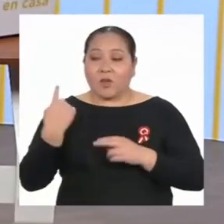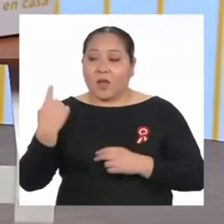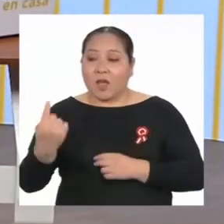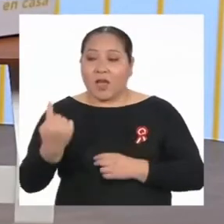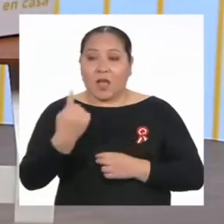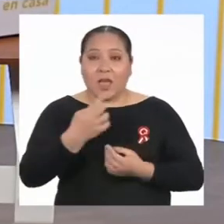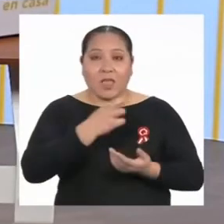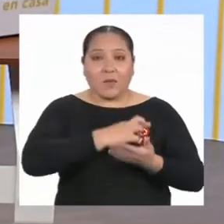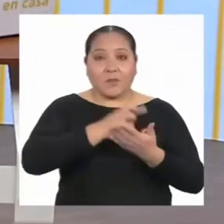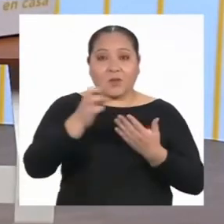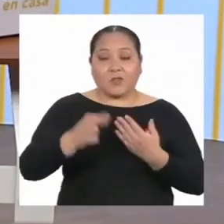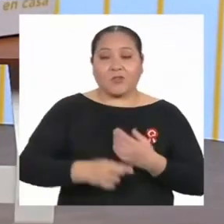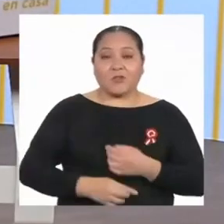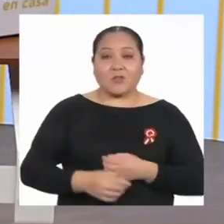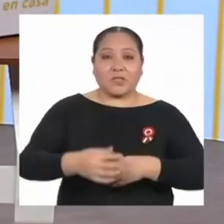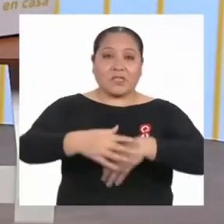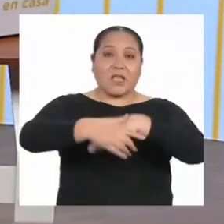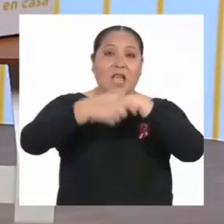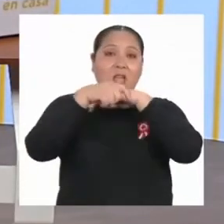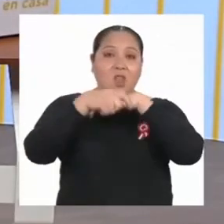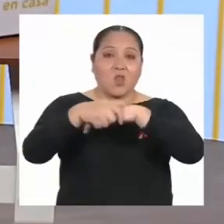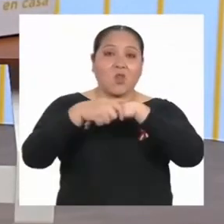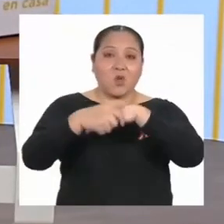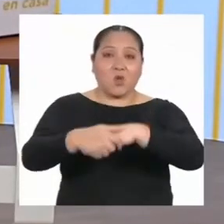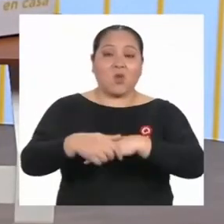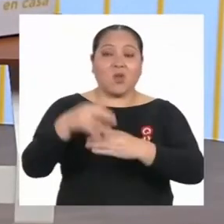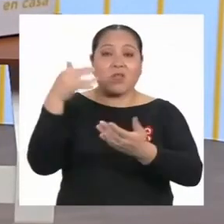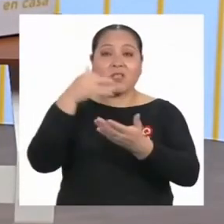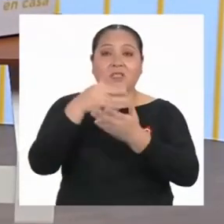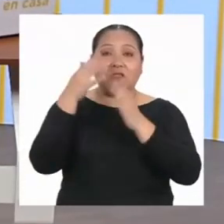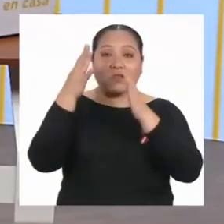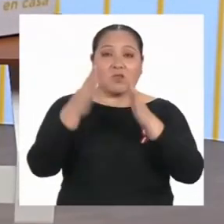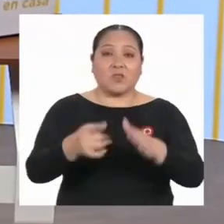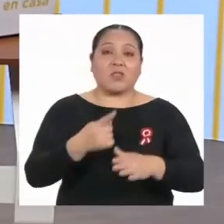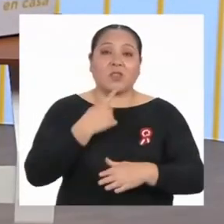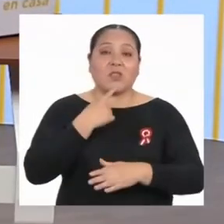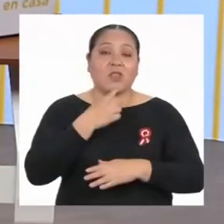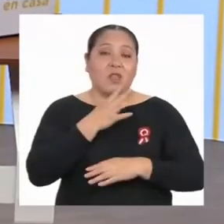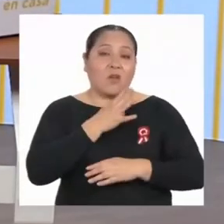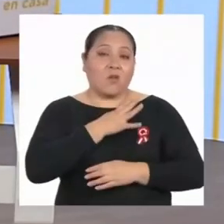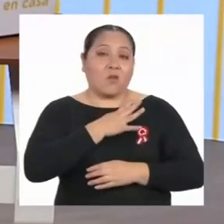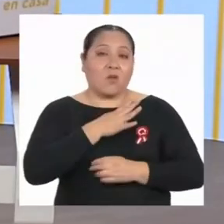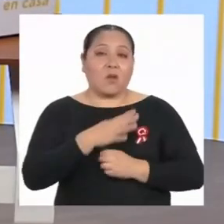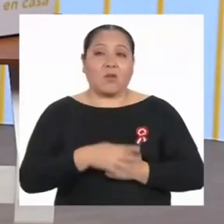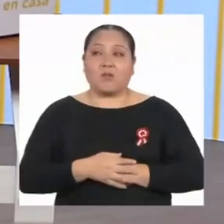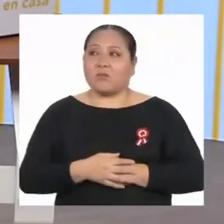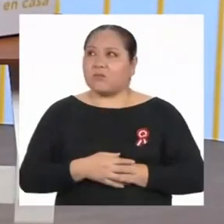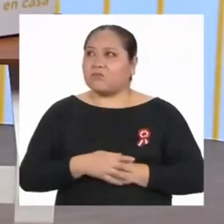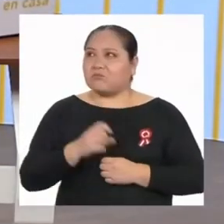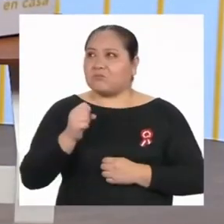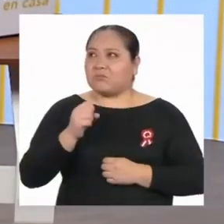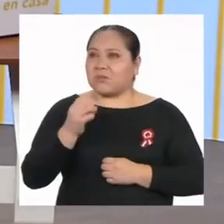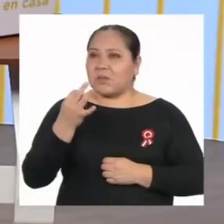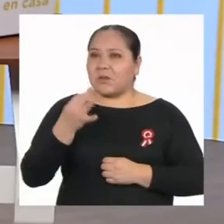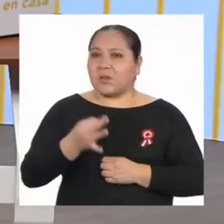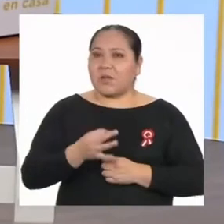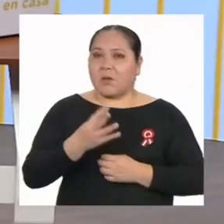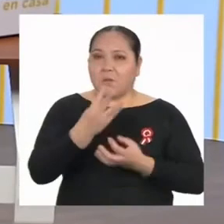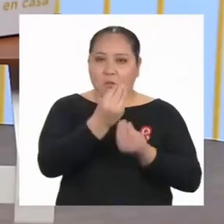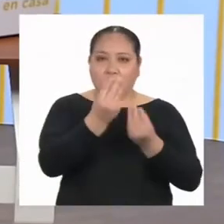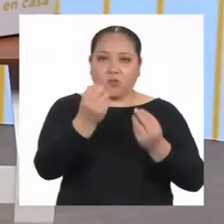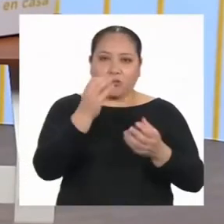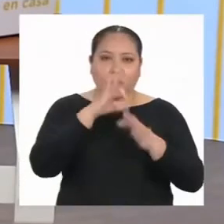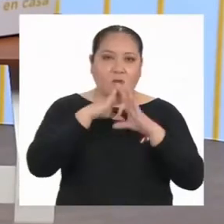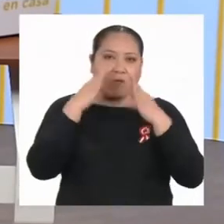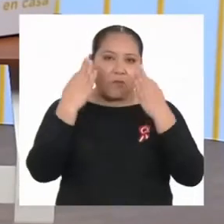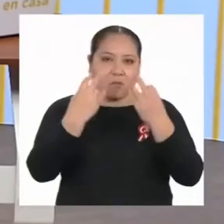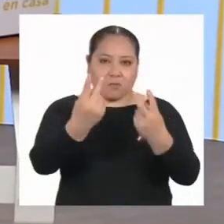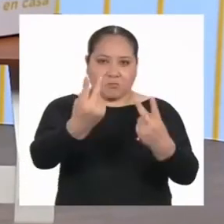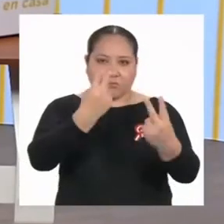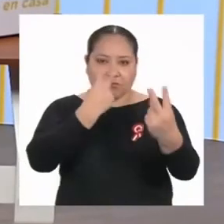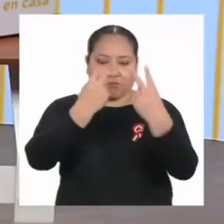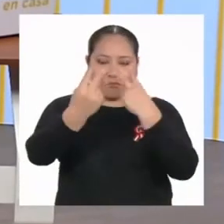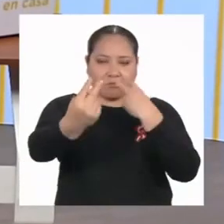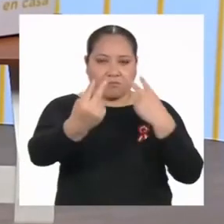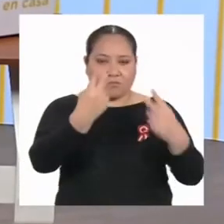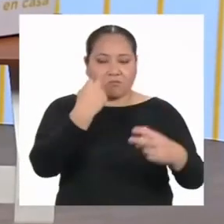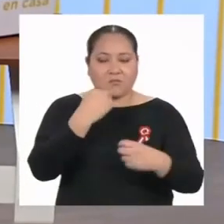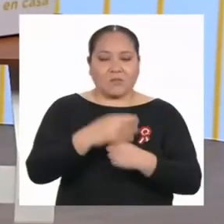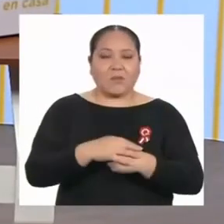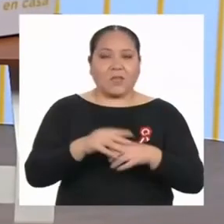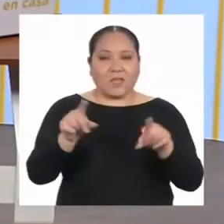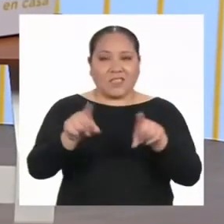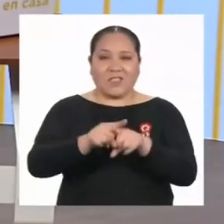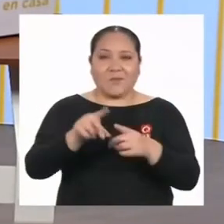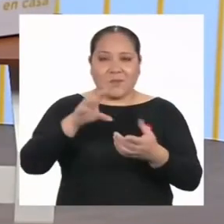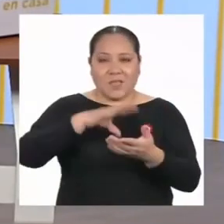saludo a las y los estudiantes de cuarto, la verdad es que muchas familias nos ven también y aprenden con